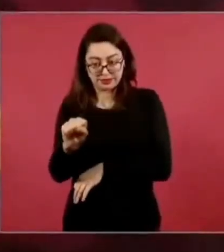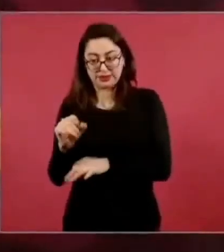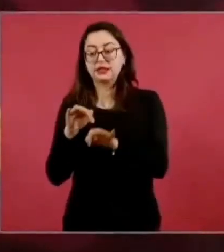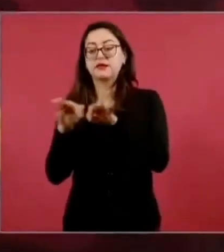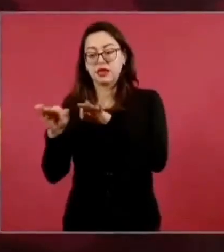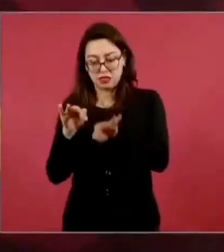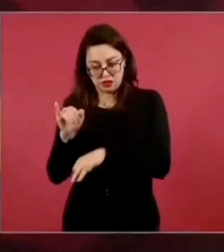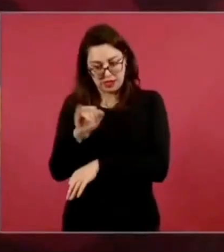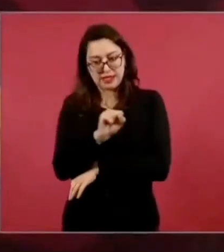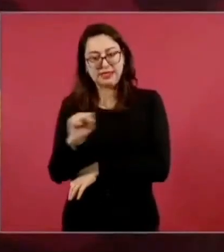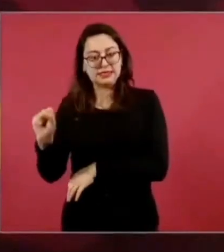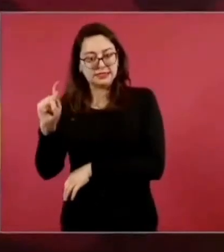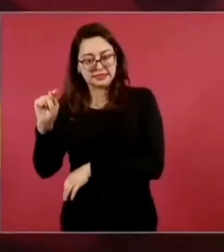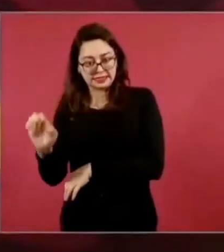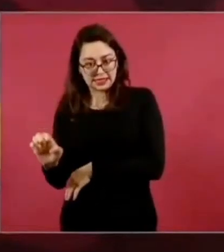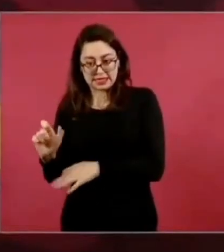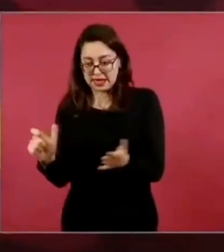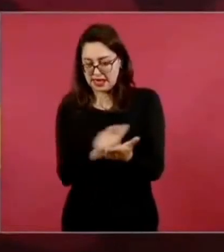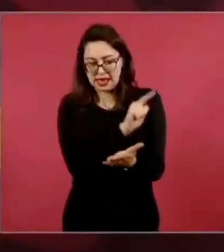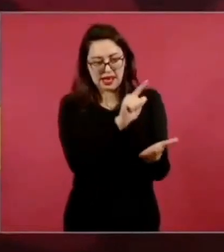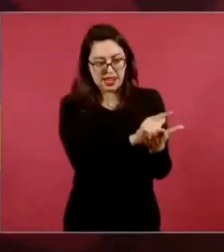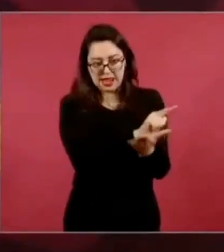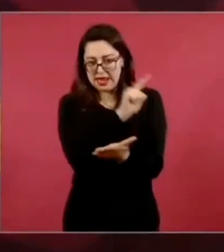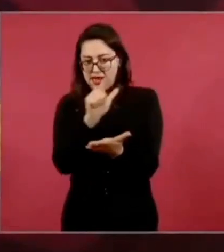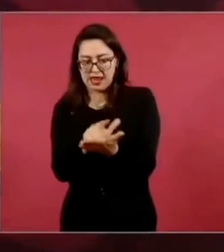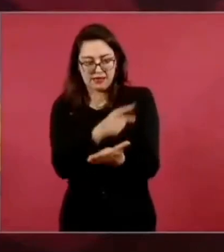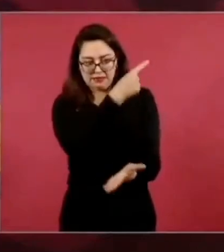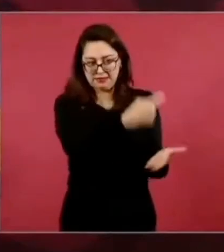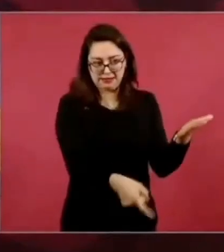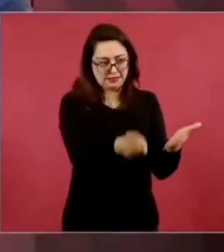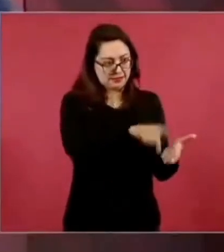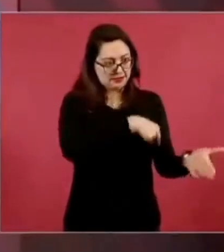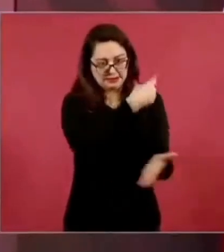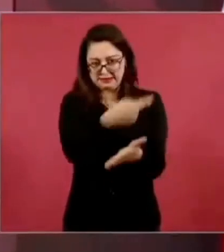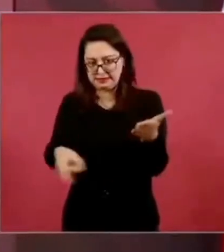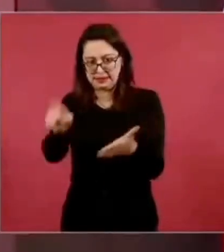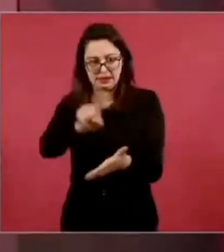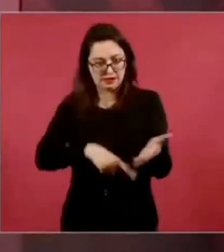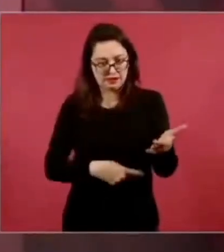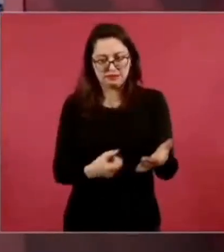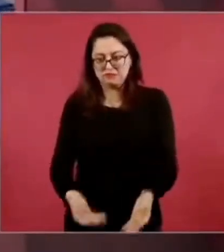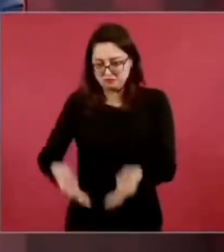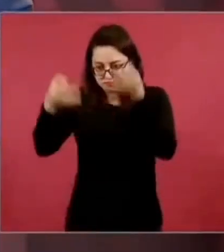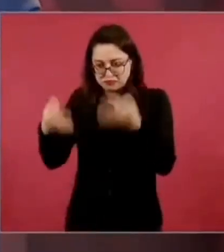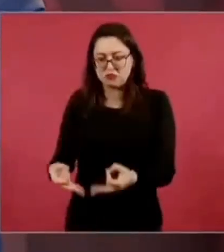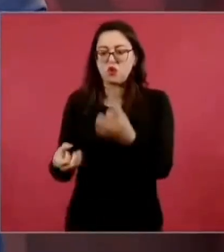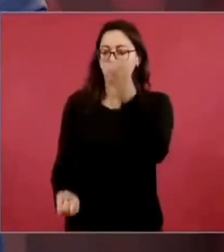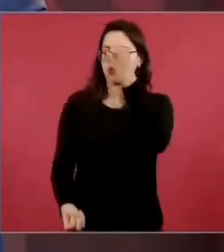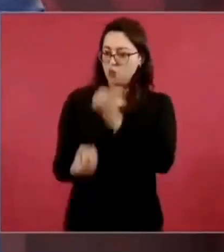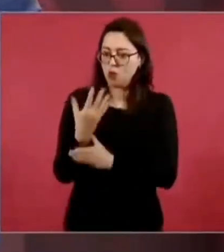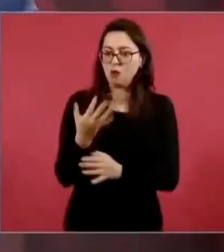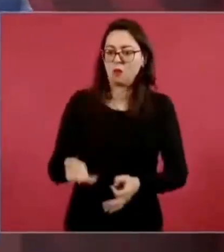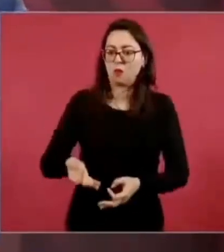las vamos a cancelar entonces planteo de que viene una reforma